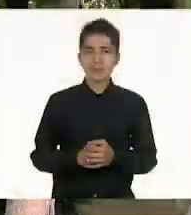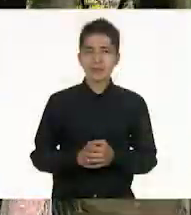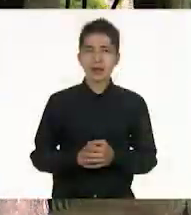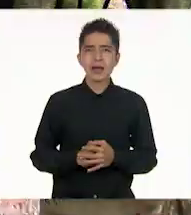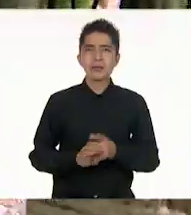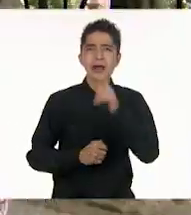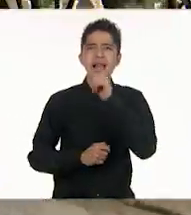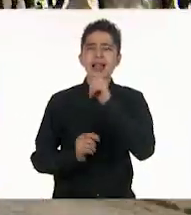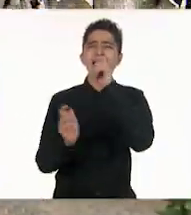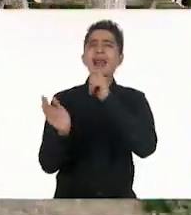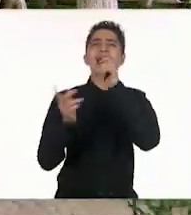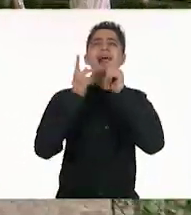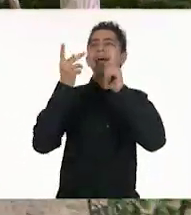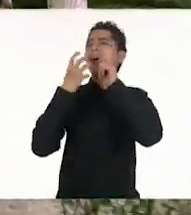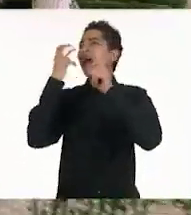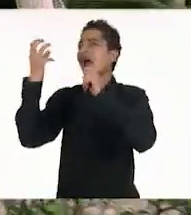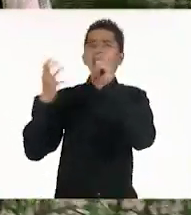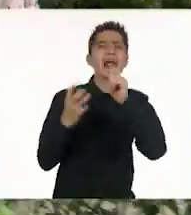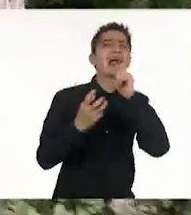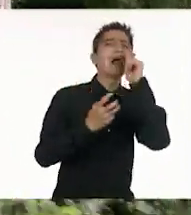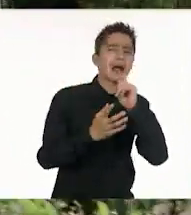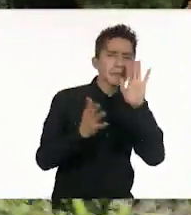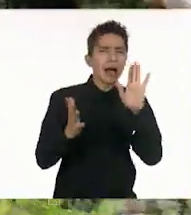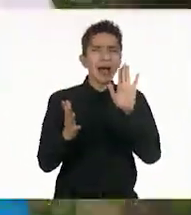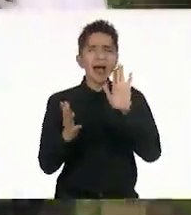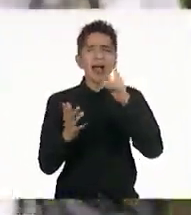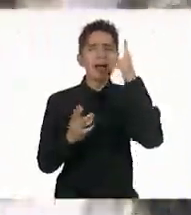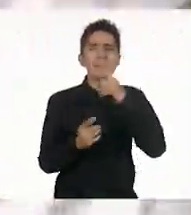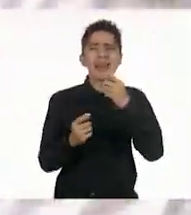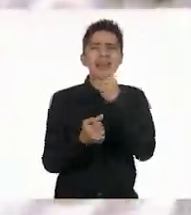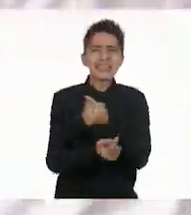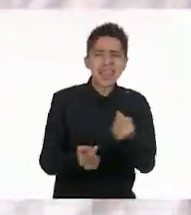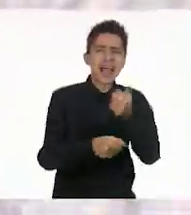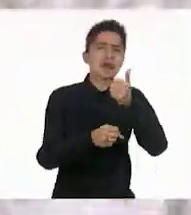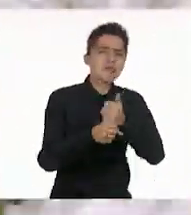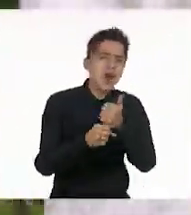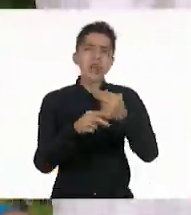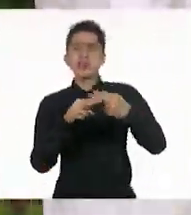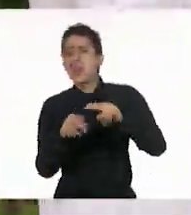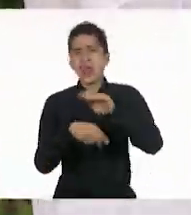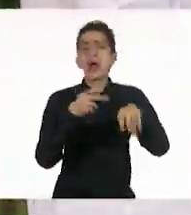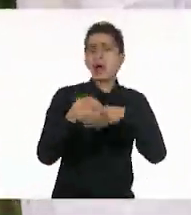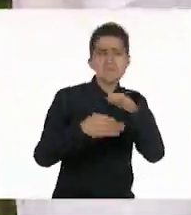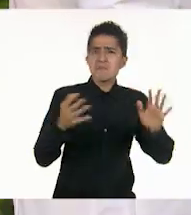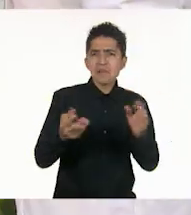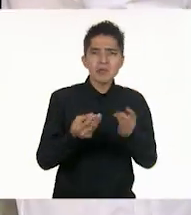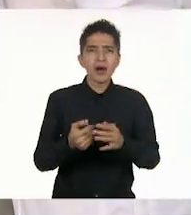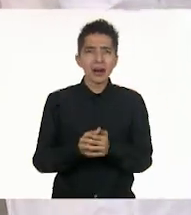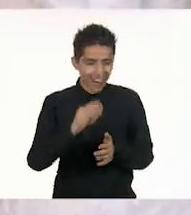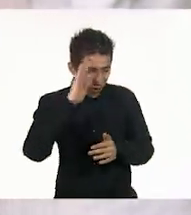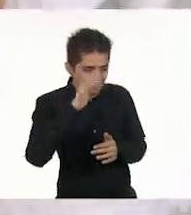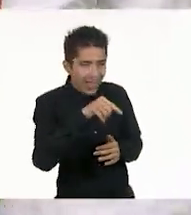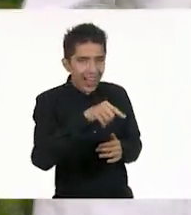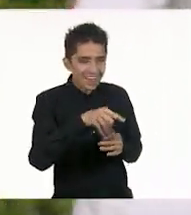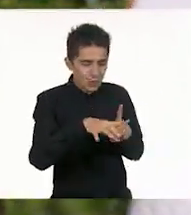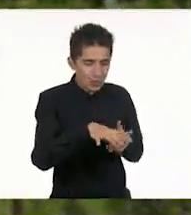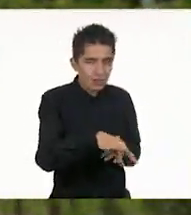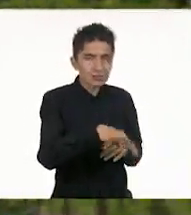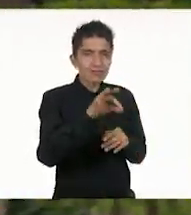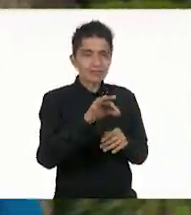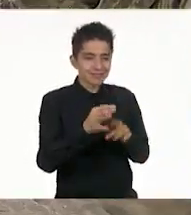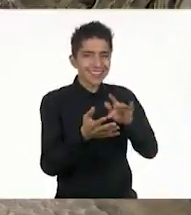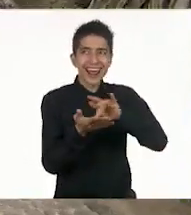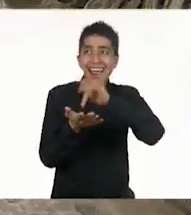Paletas, hay paletas para las abuelas y las nietas. Hola, Gaby. Hola. A ver, esta. Gracias.